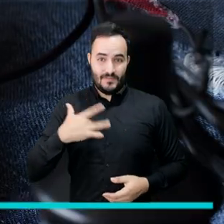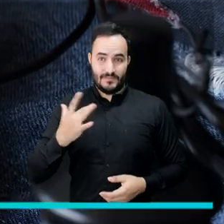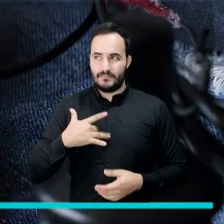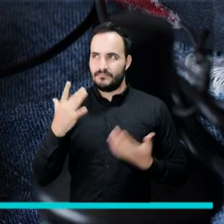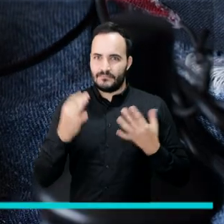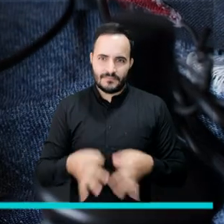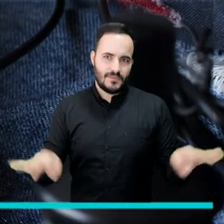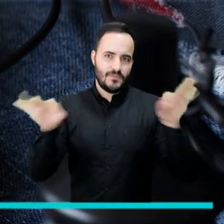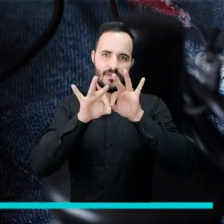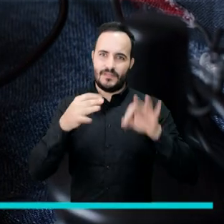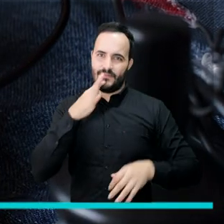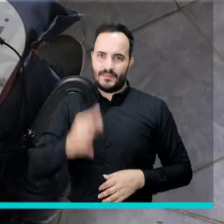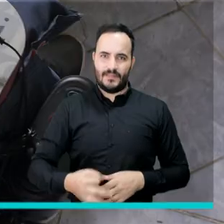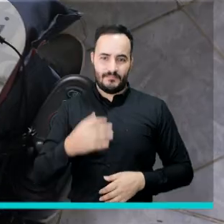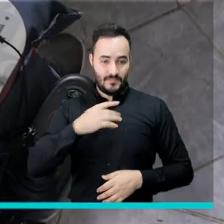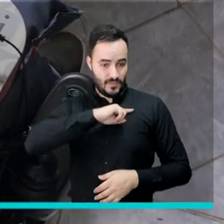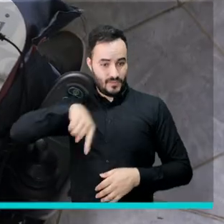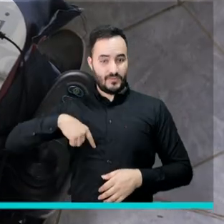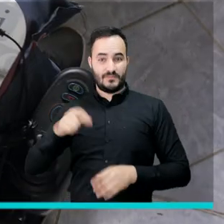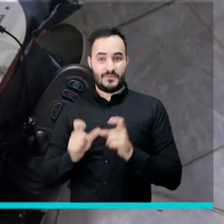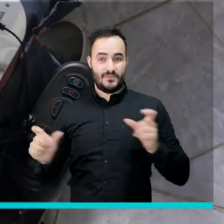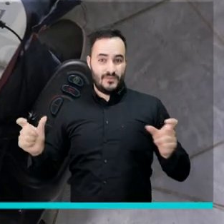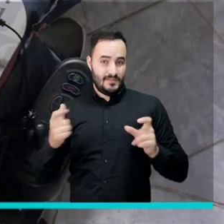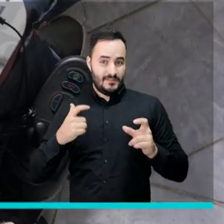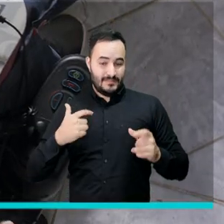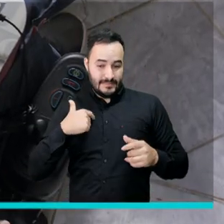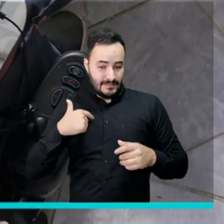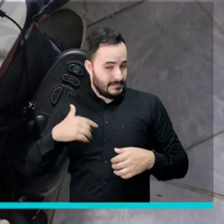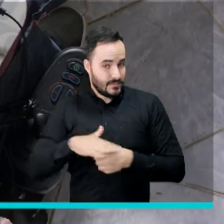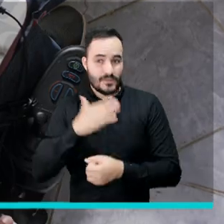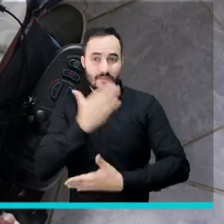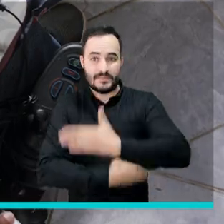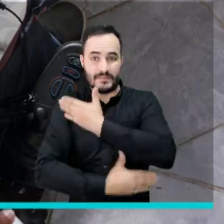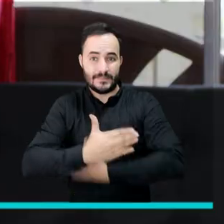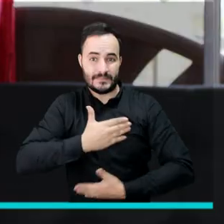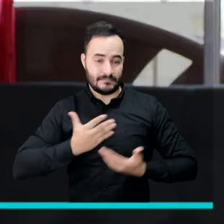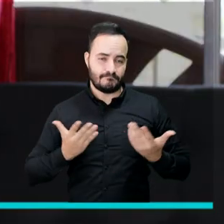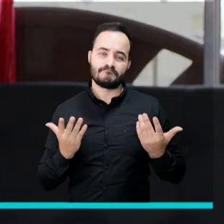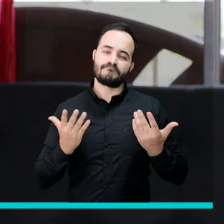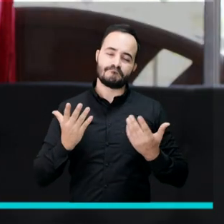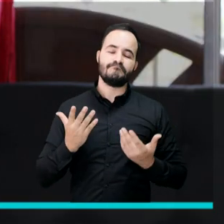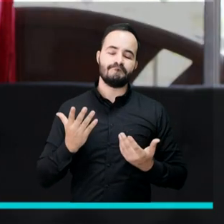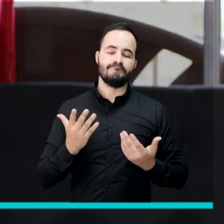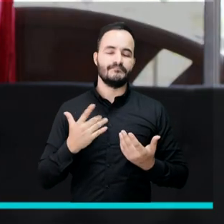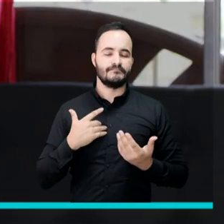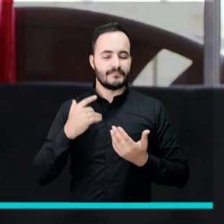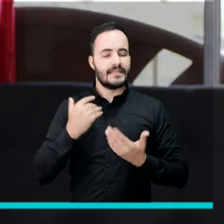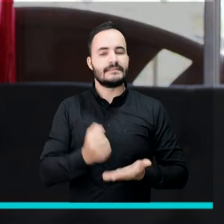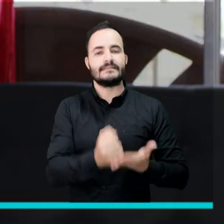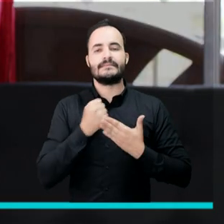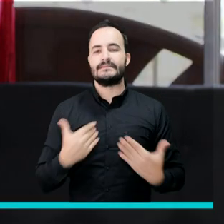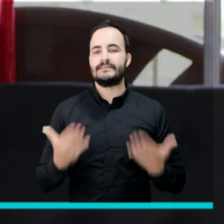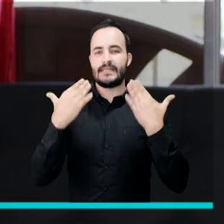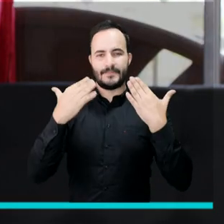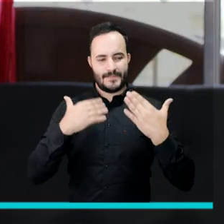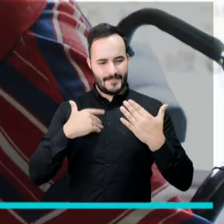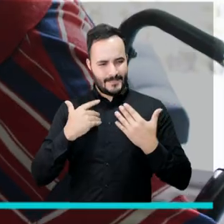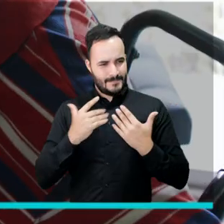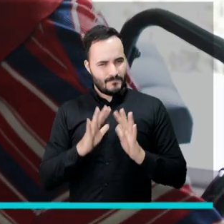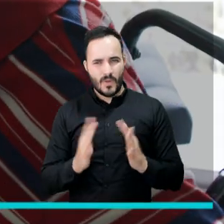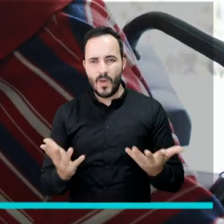ayuda mucho a nosotros las personas discapacitadas a pensar en un futuro